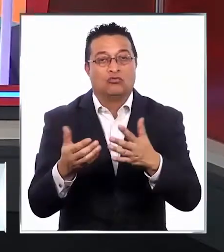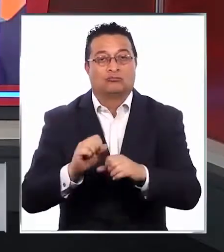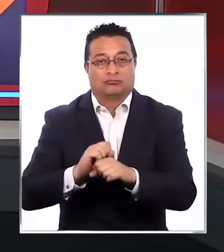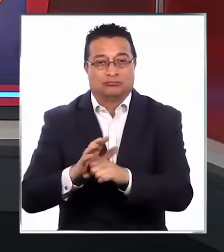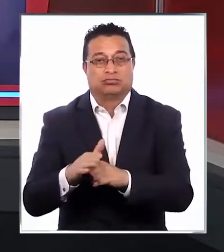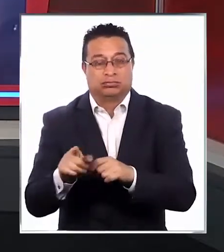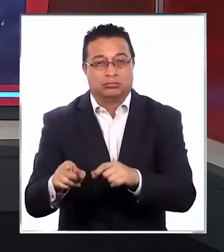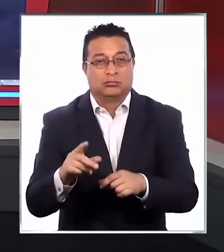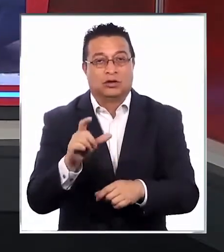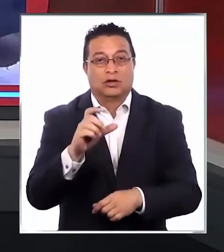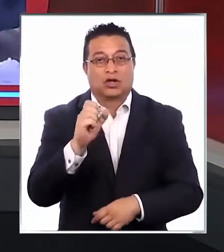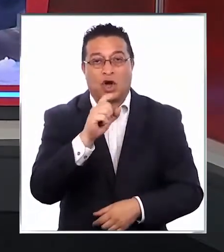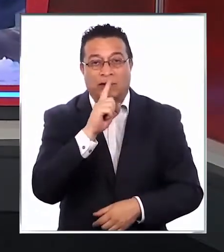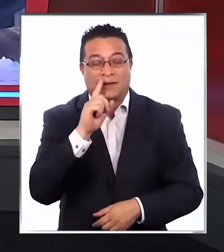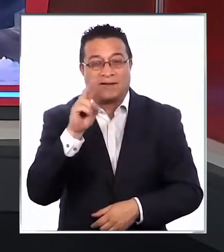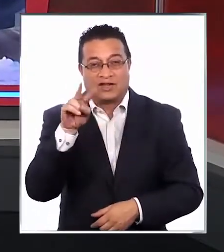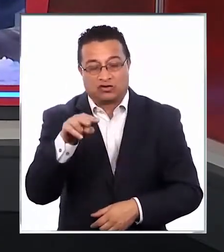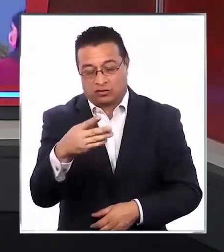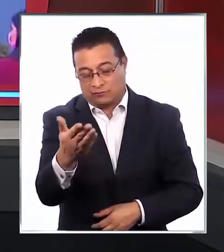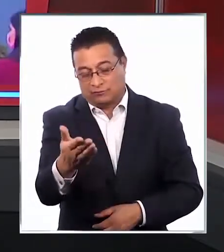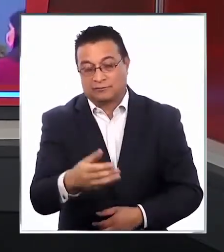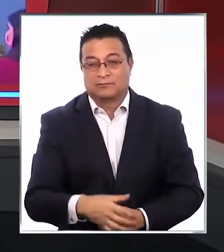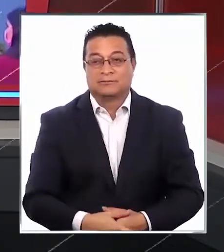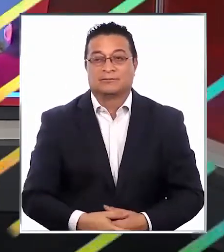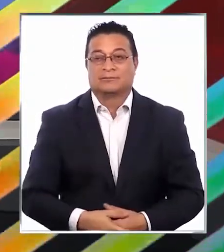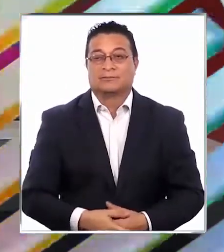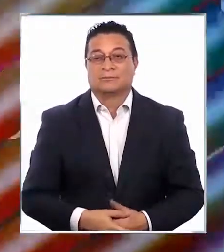coronavirus. Conte visión con el informe.